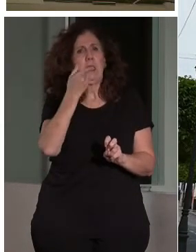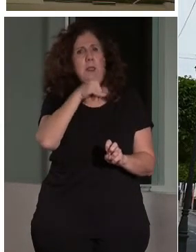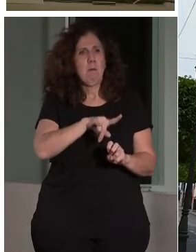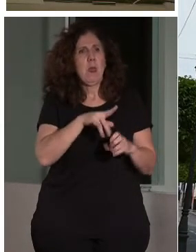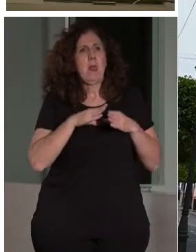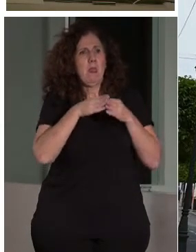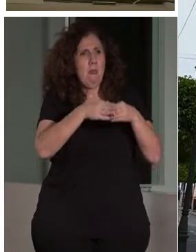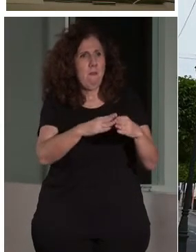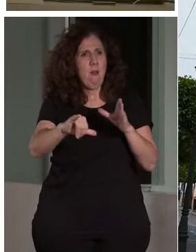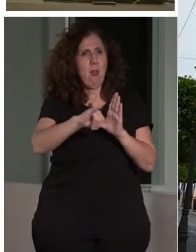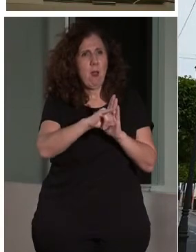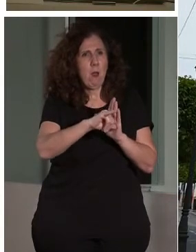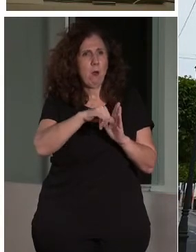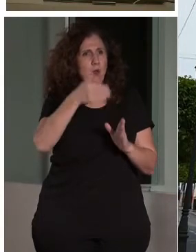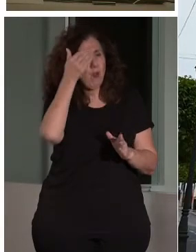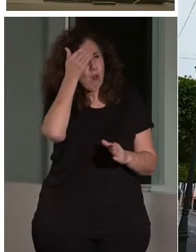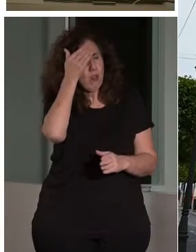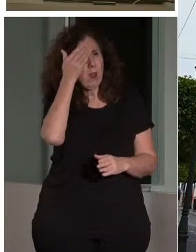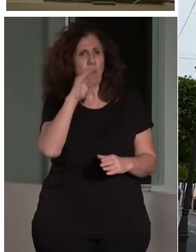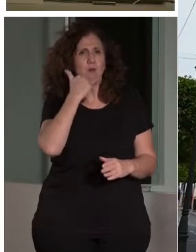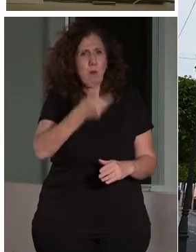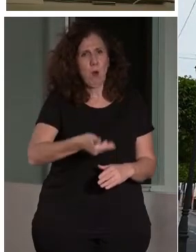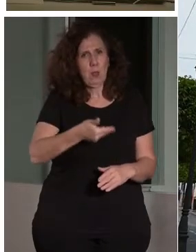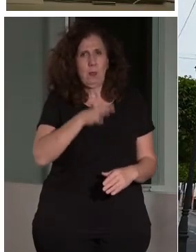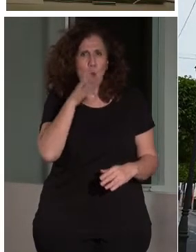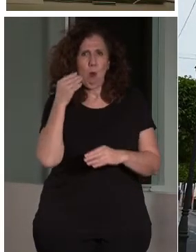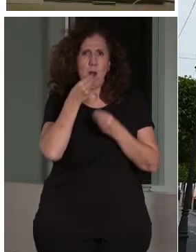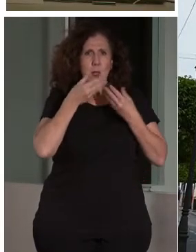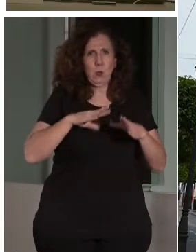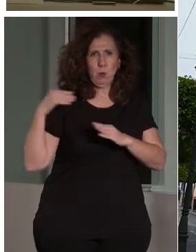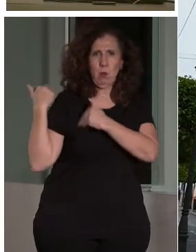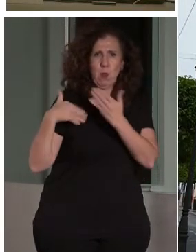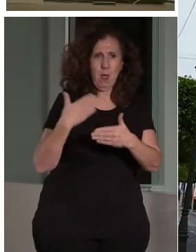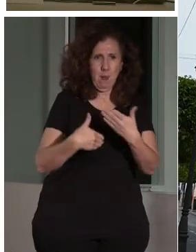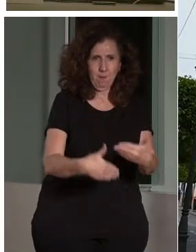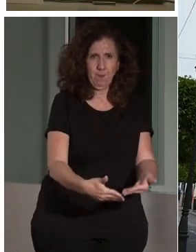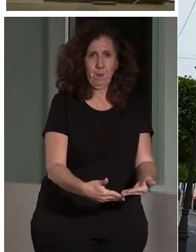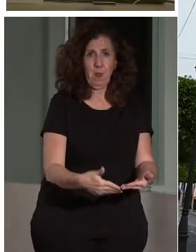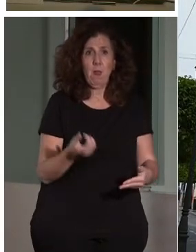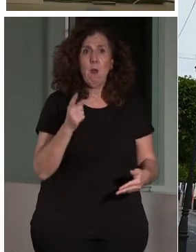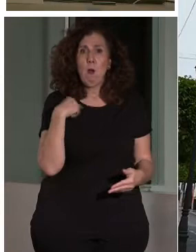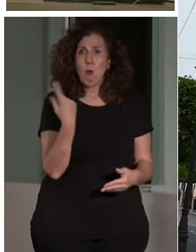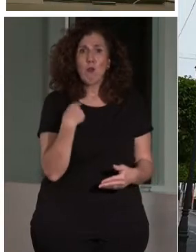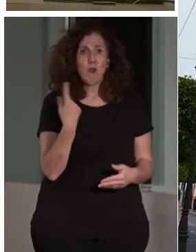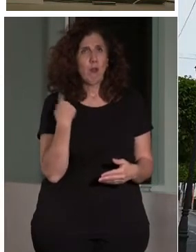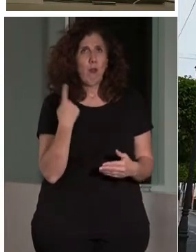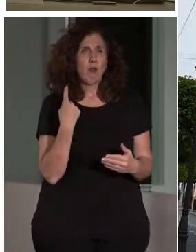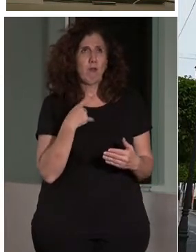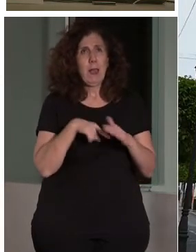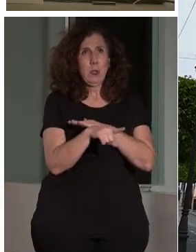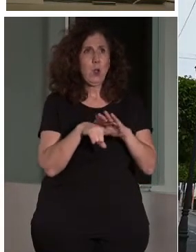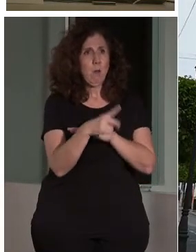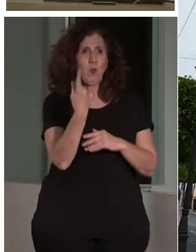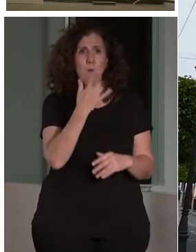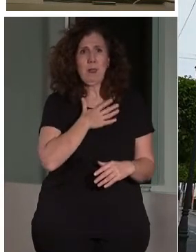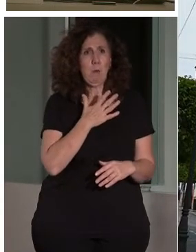ponerme a hablar de todo eso, pero ahora no es el lugar, ¿no? Simplemente gestionamos un patrimonio muy importante y muy variado de muchas épocas. Yo me